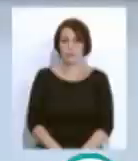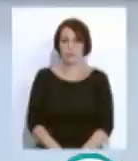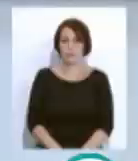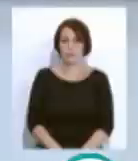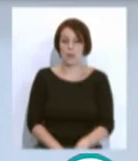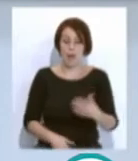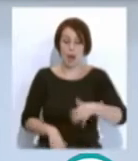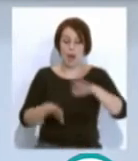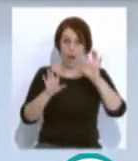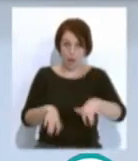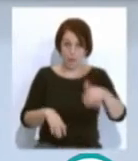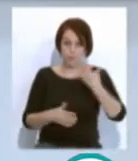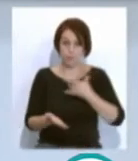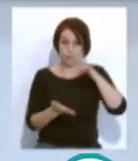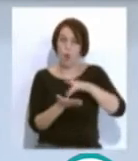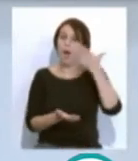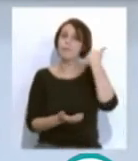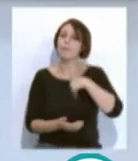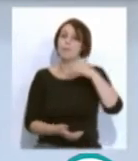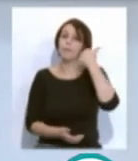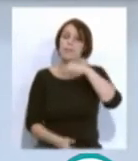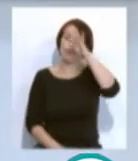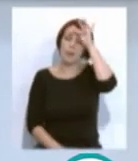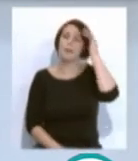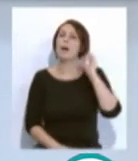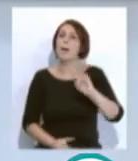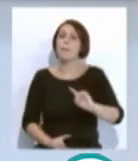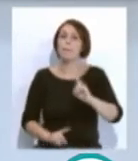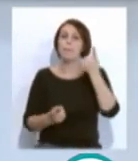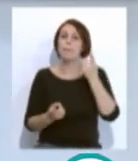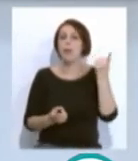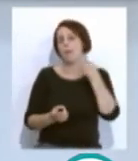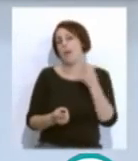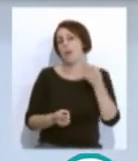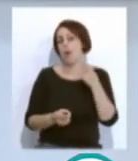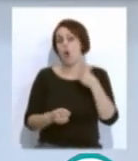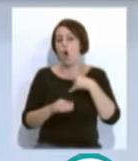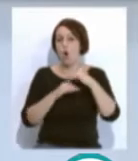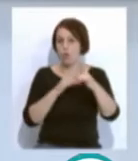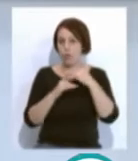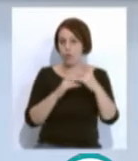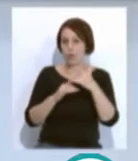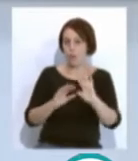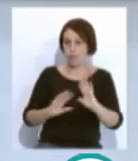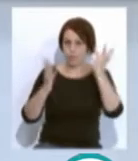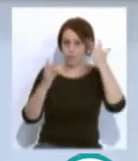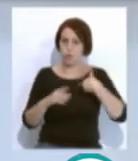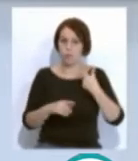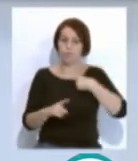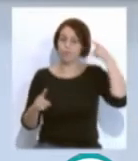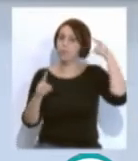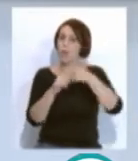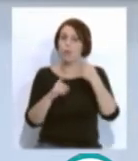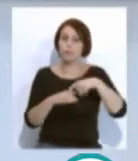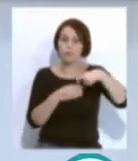Y Cádiz ha celebrado este fin de semana su primer Ocean Hackathon con éxito de retos y participación. Finalmente,